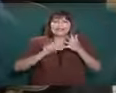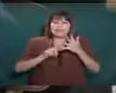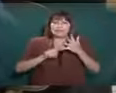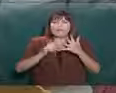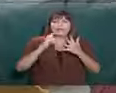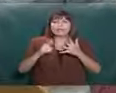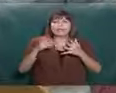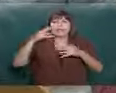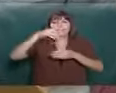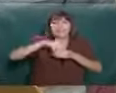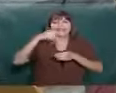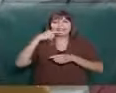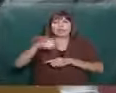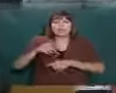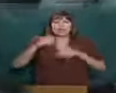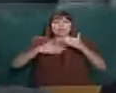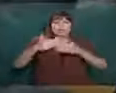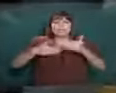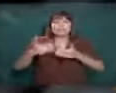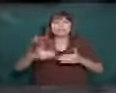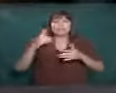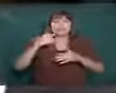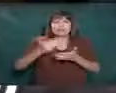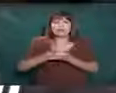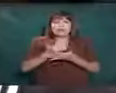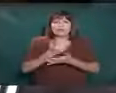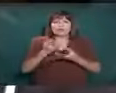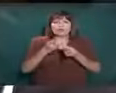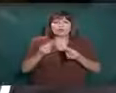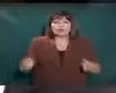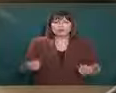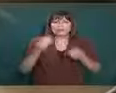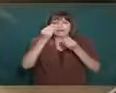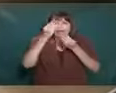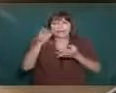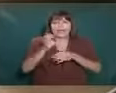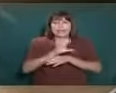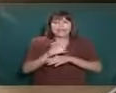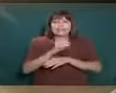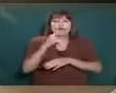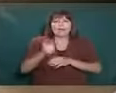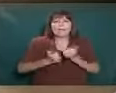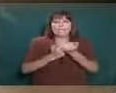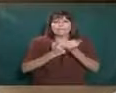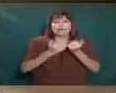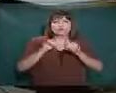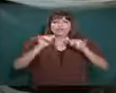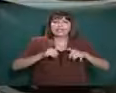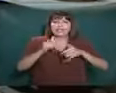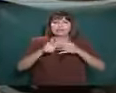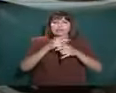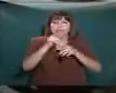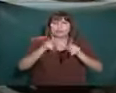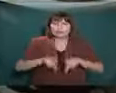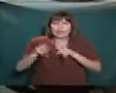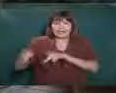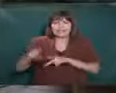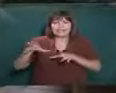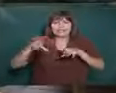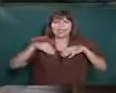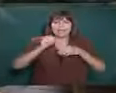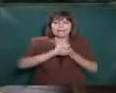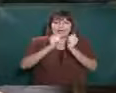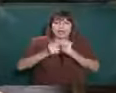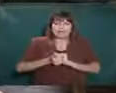Quinto paso, implantar los procesos y las nuevas soluciones informáticas, con apoyo sostenido a los usuarios mientras